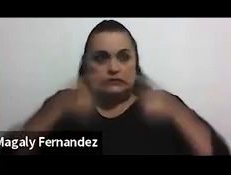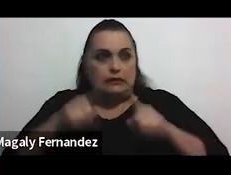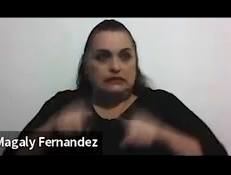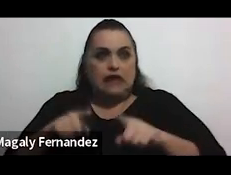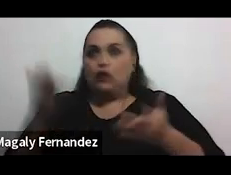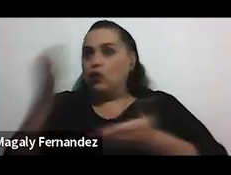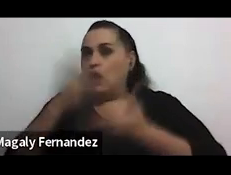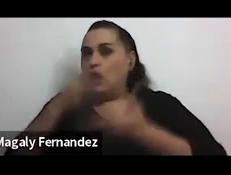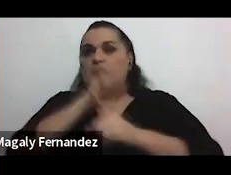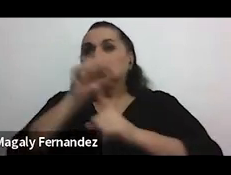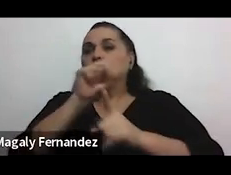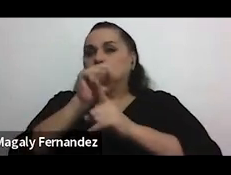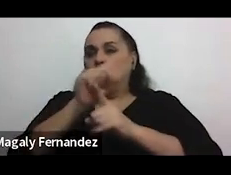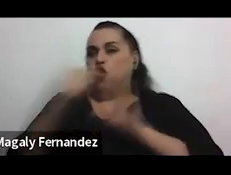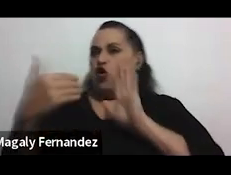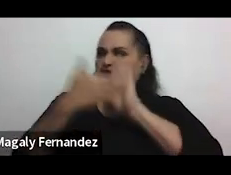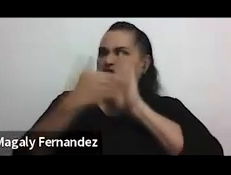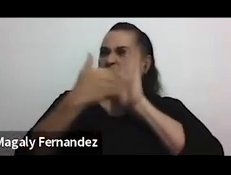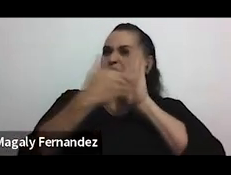situación de hostigamiento sexual?